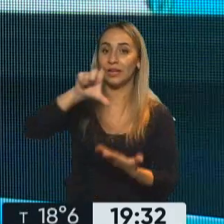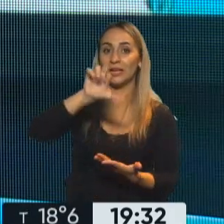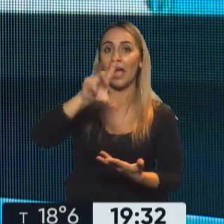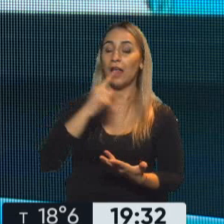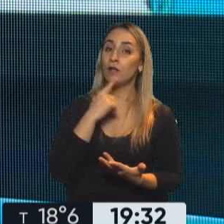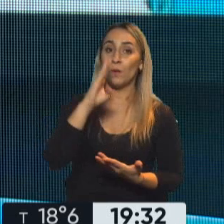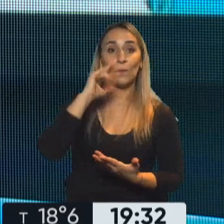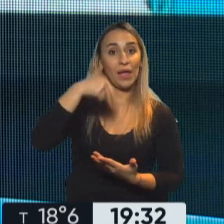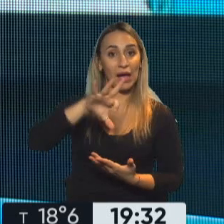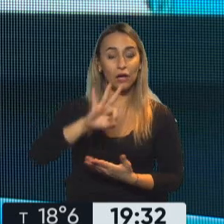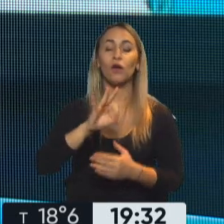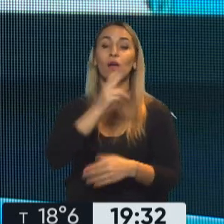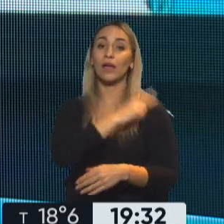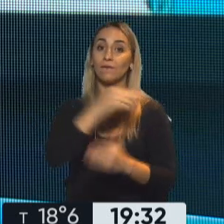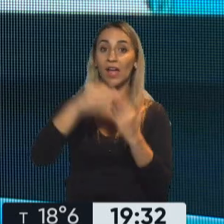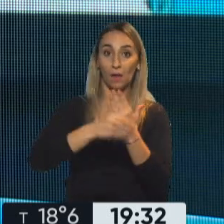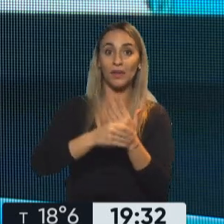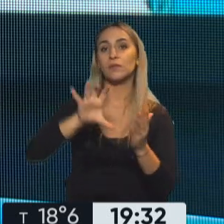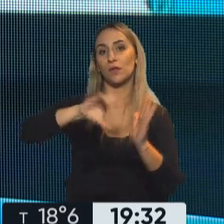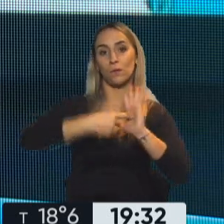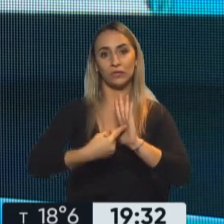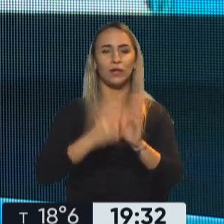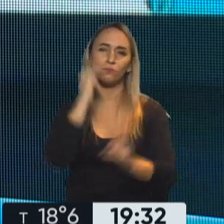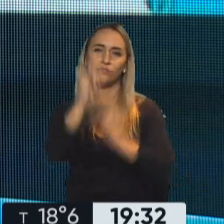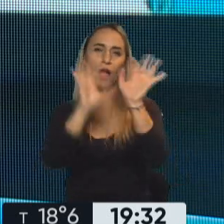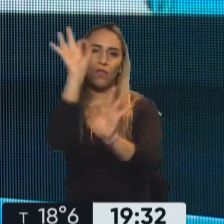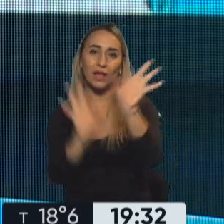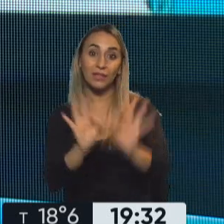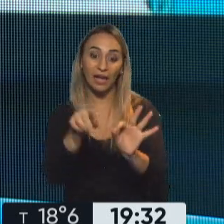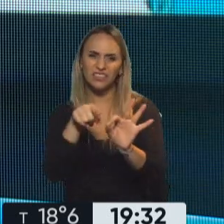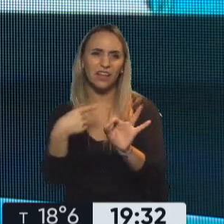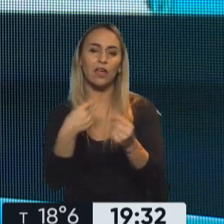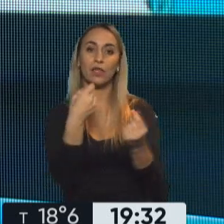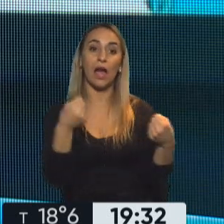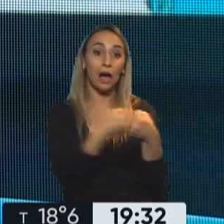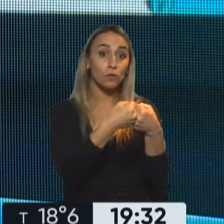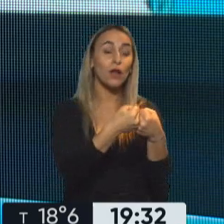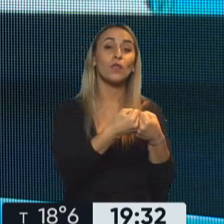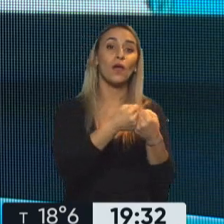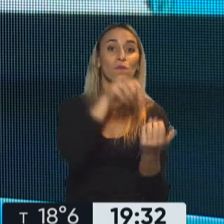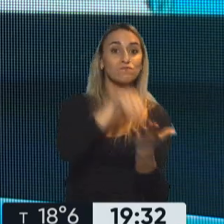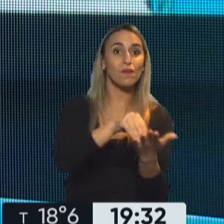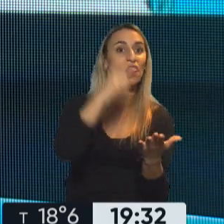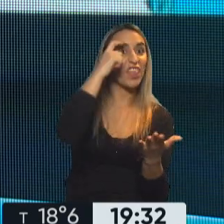entonces jefe de gabinete de la provincia de Buenos Aires, brindando más precisiones acerca de ese acuerdo. Por 10, se puede extender a 15 millones de vacunas Covaxin.